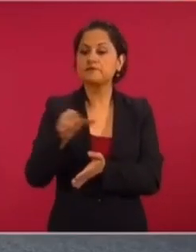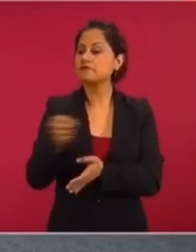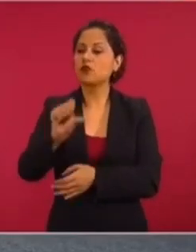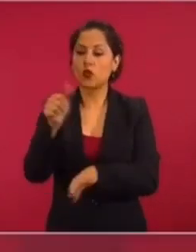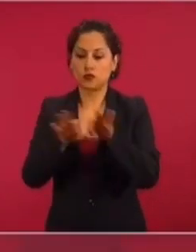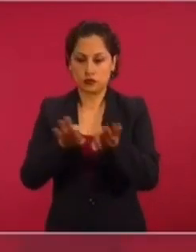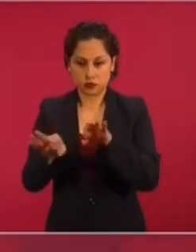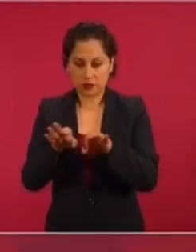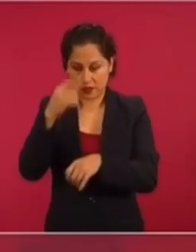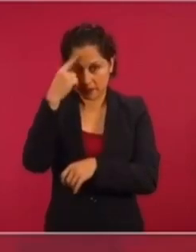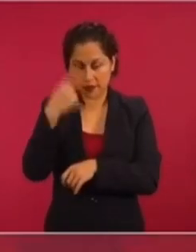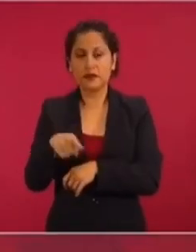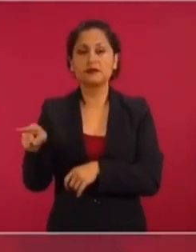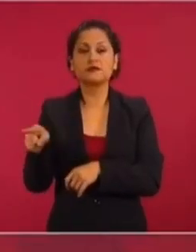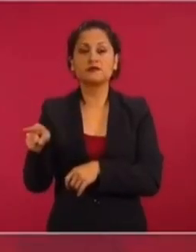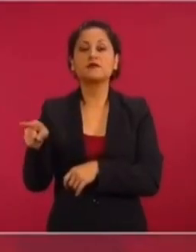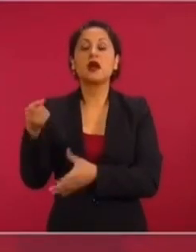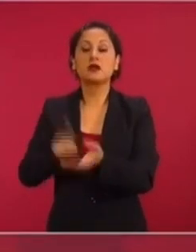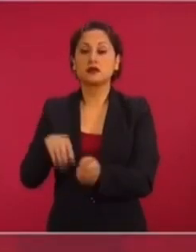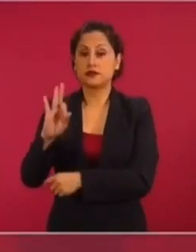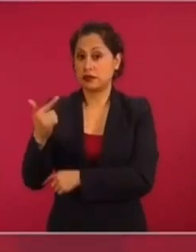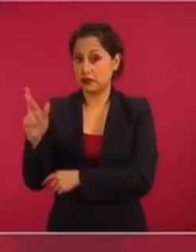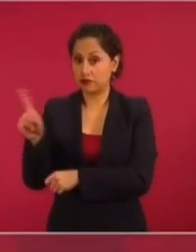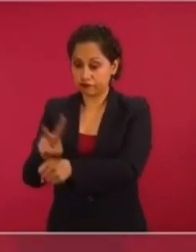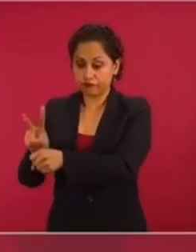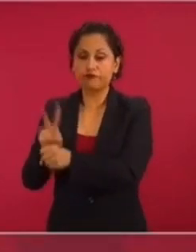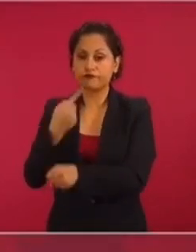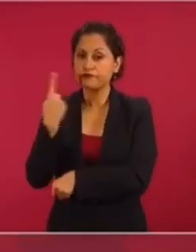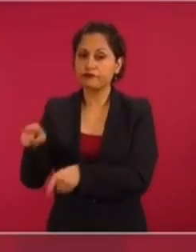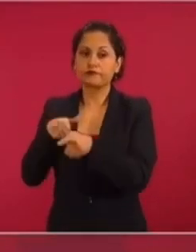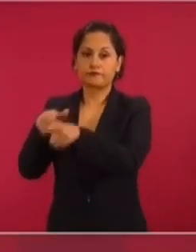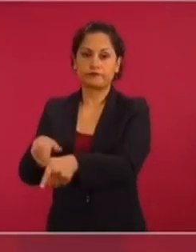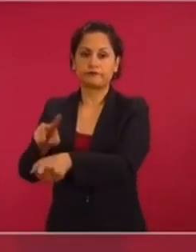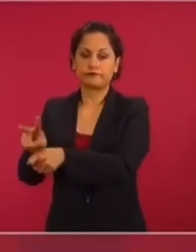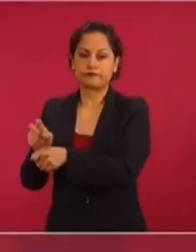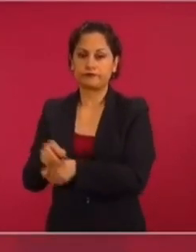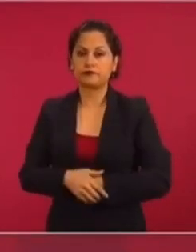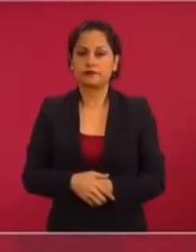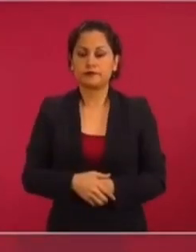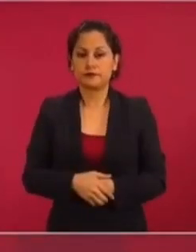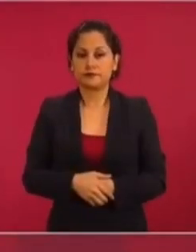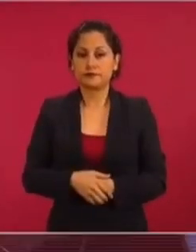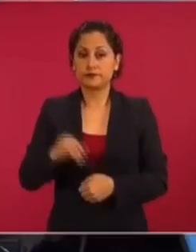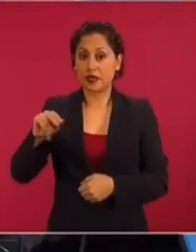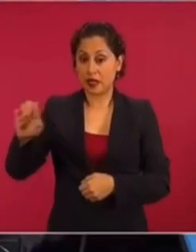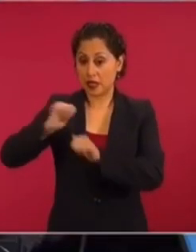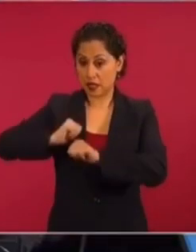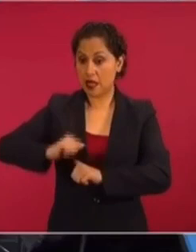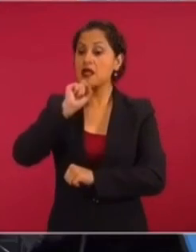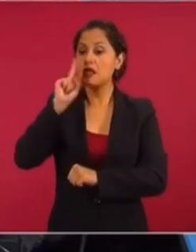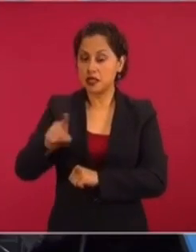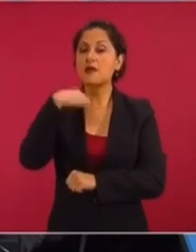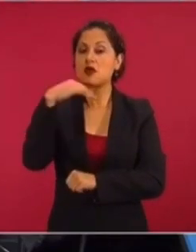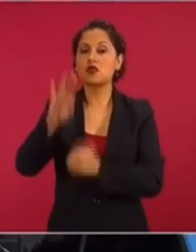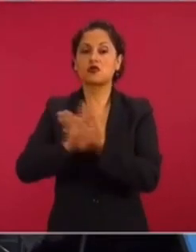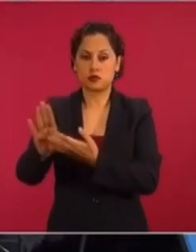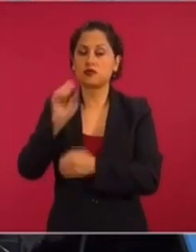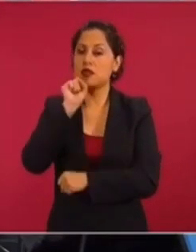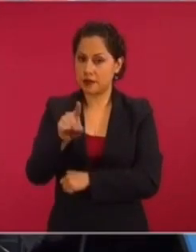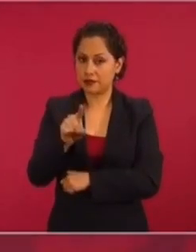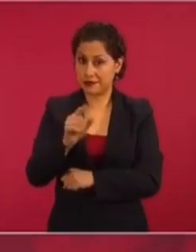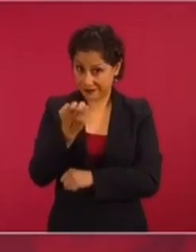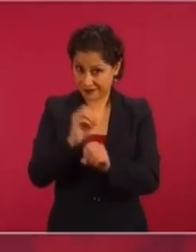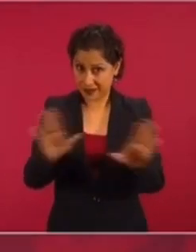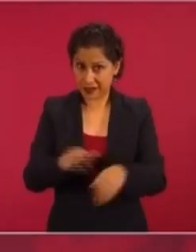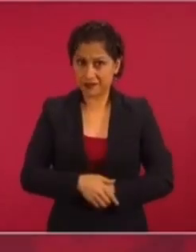de la Fiscalía Electoral y también de la Fiscalía Anticorrupción. Eso está claro.